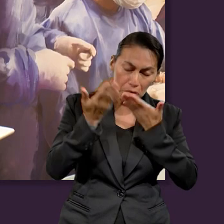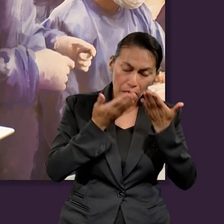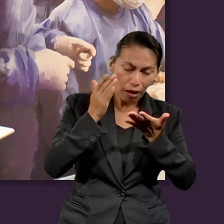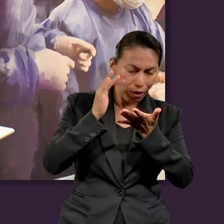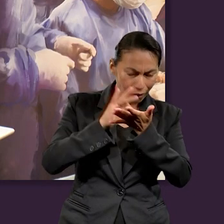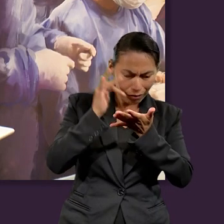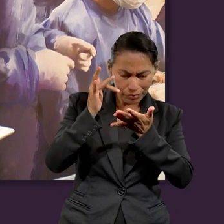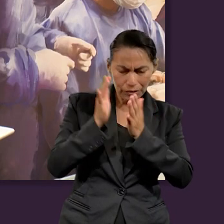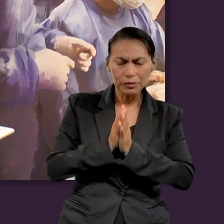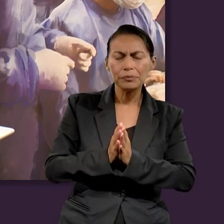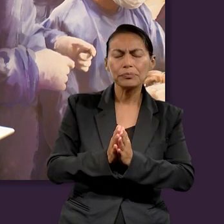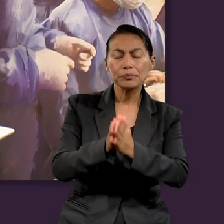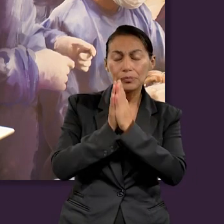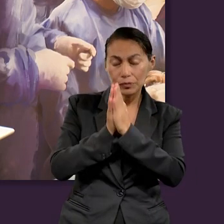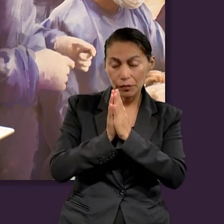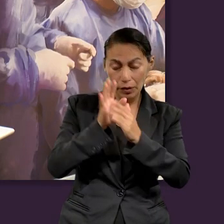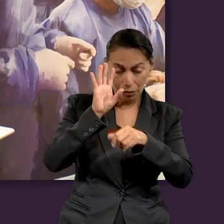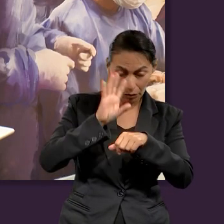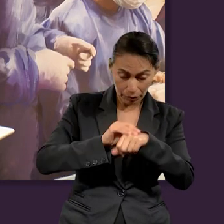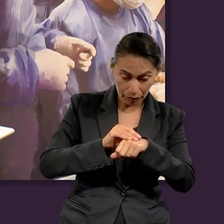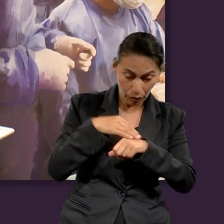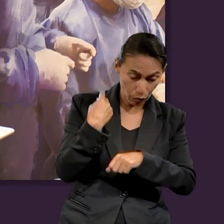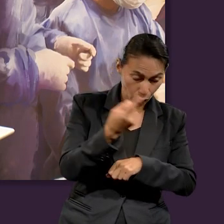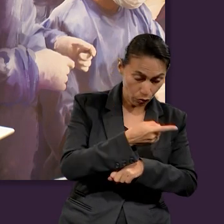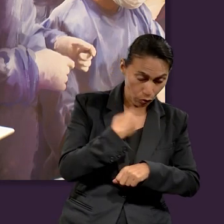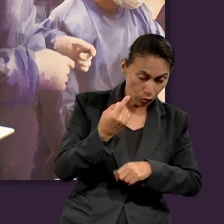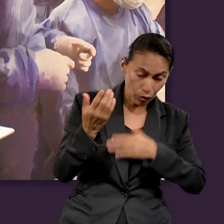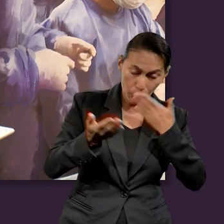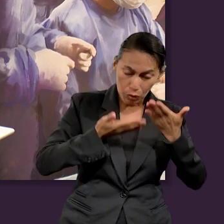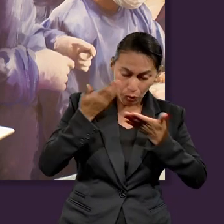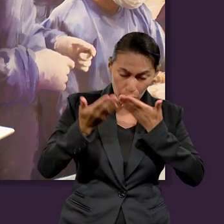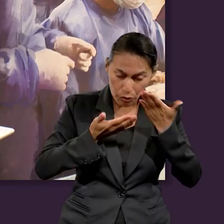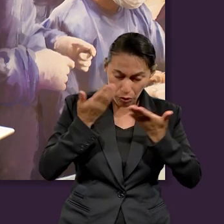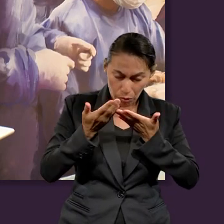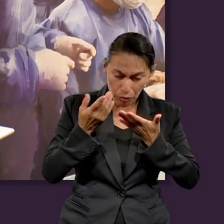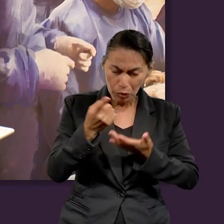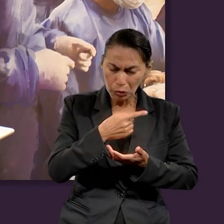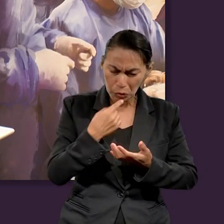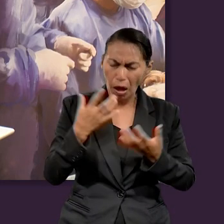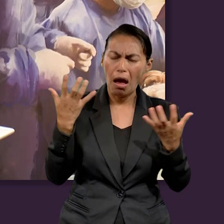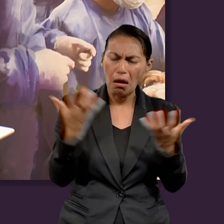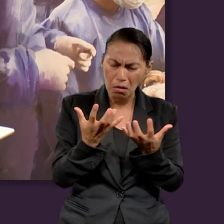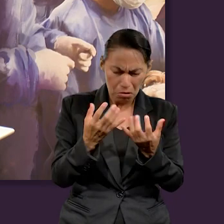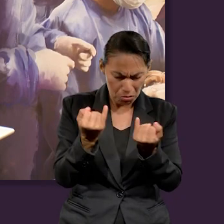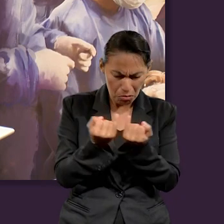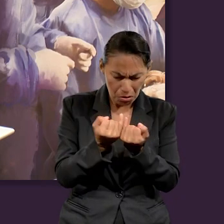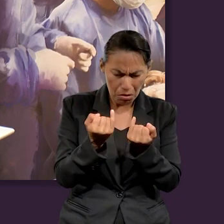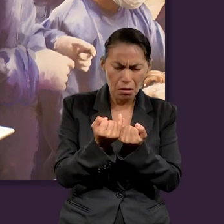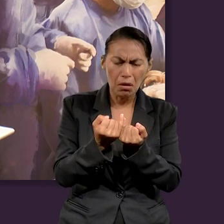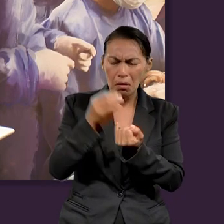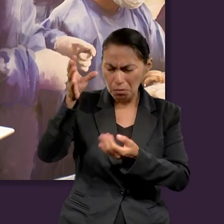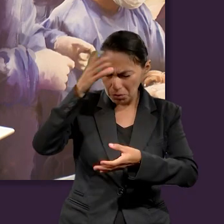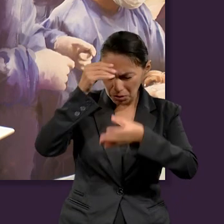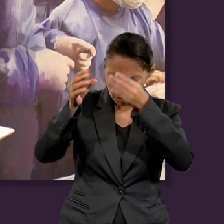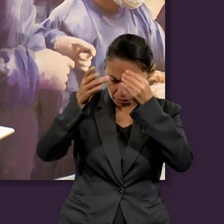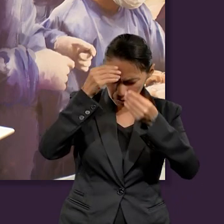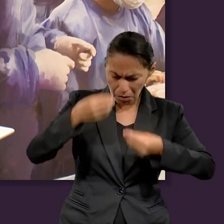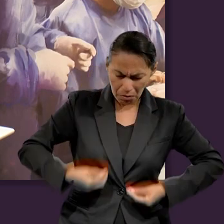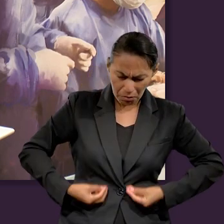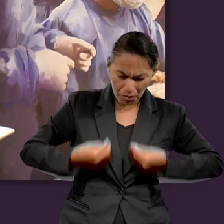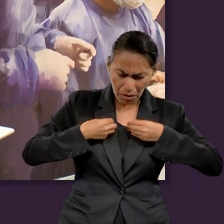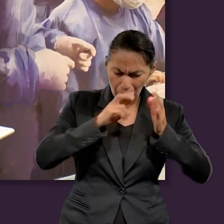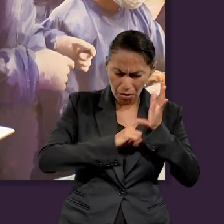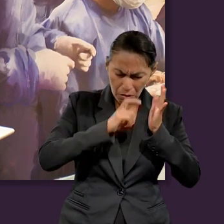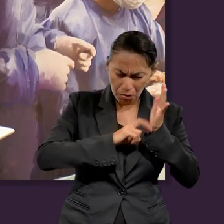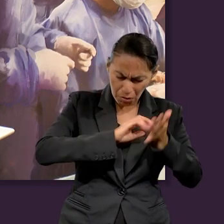palabra. Permite que al estudiarla podamos llevarlo a lo que es la aplicación, que nuestras vidas puedan